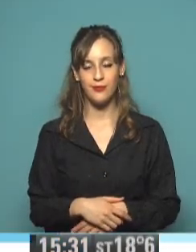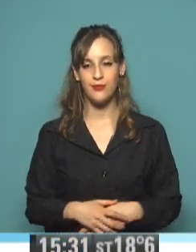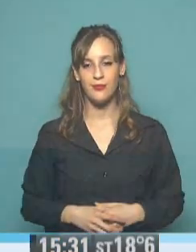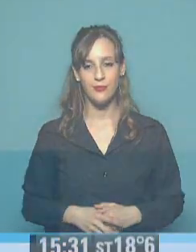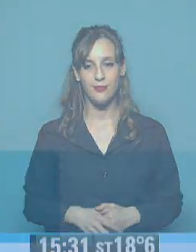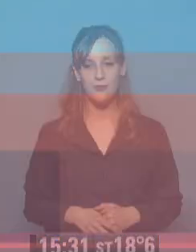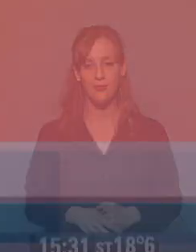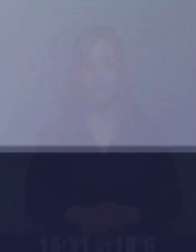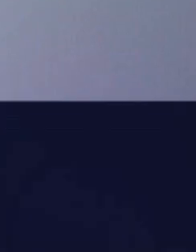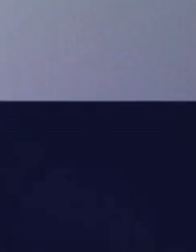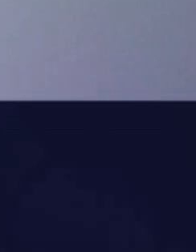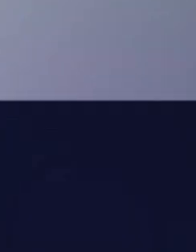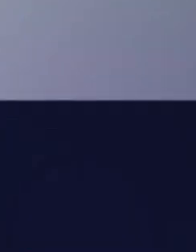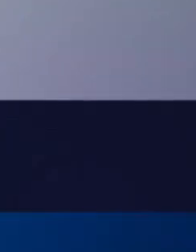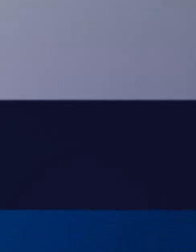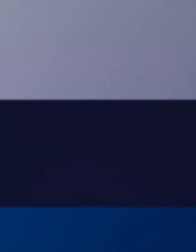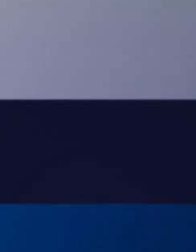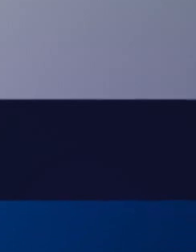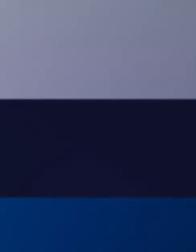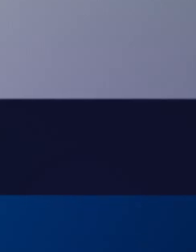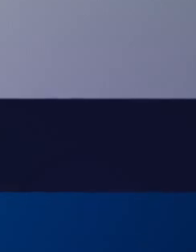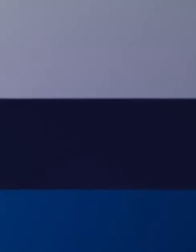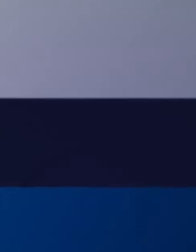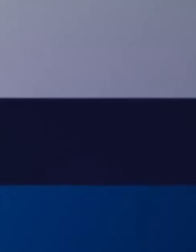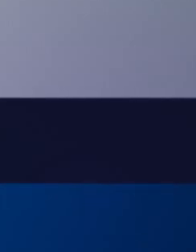¡Gracias! ¡Gracias!